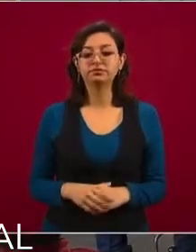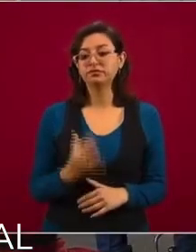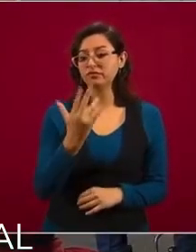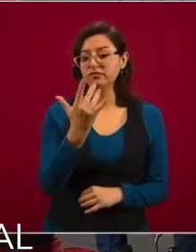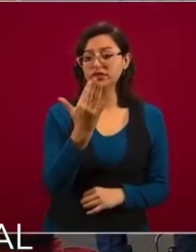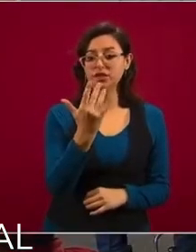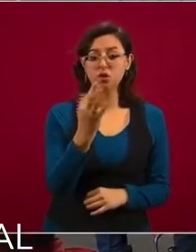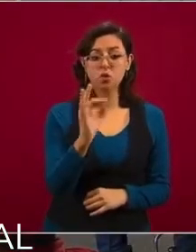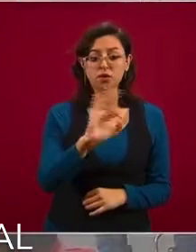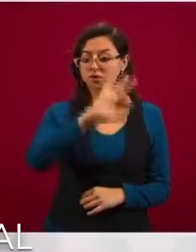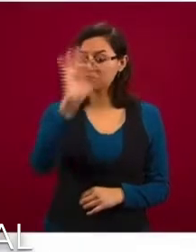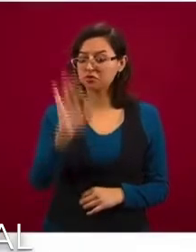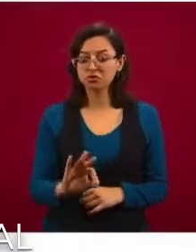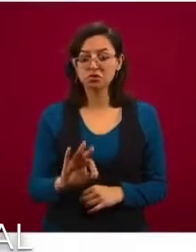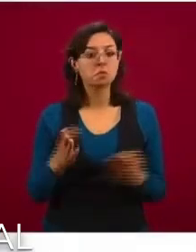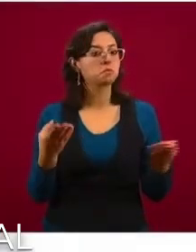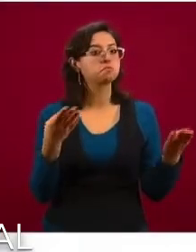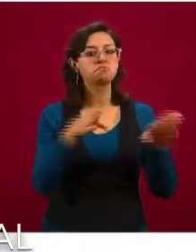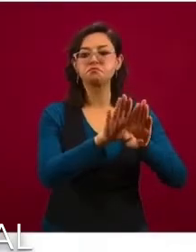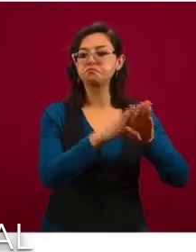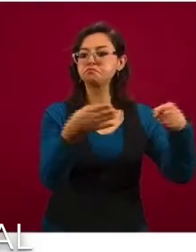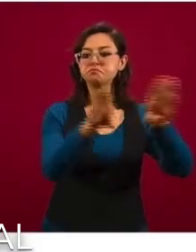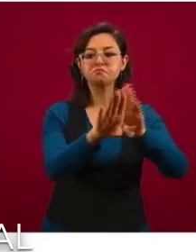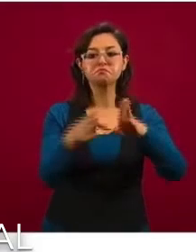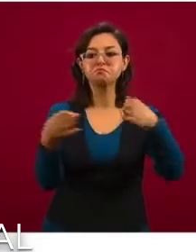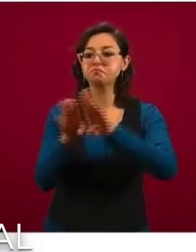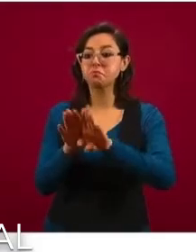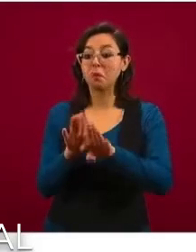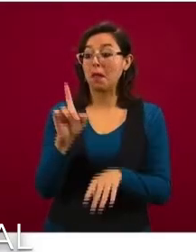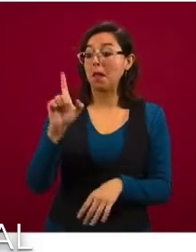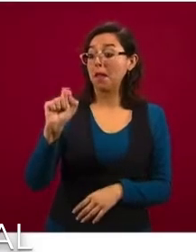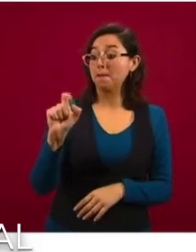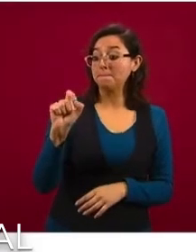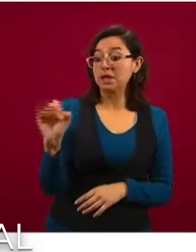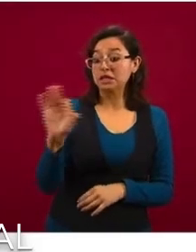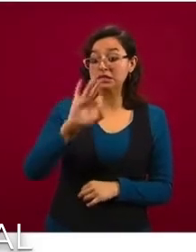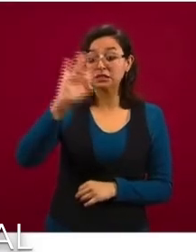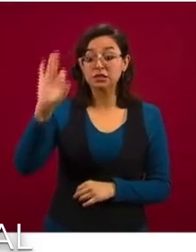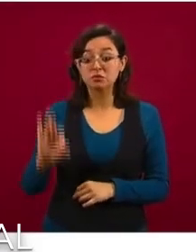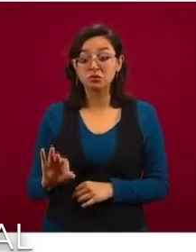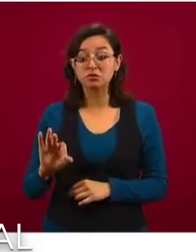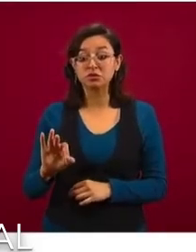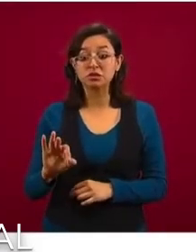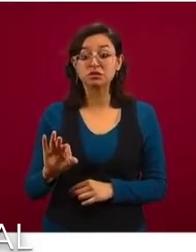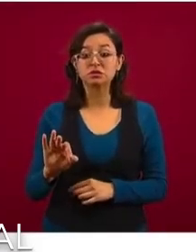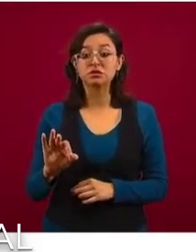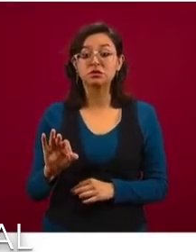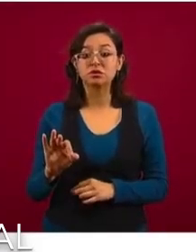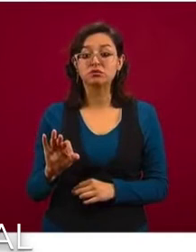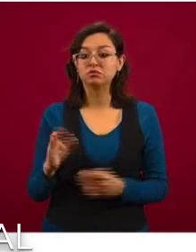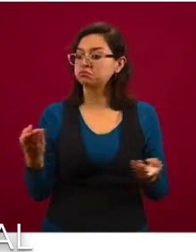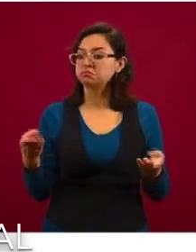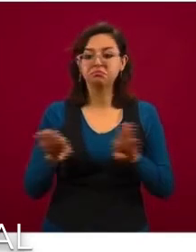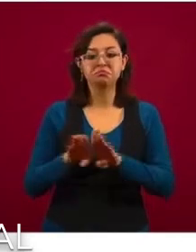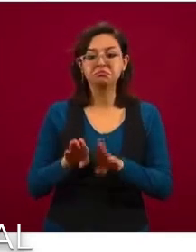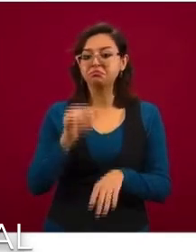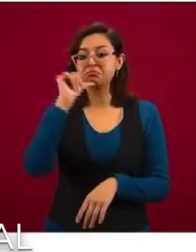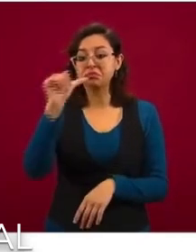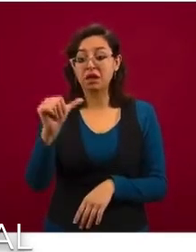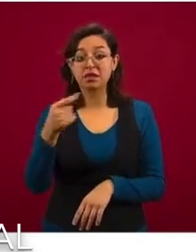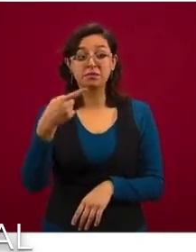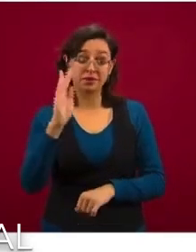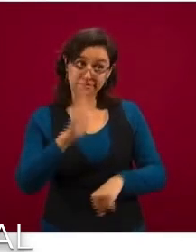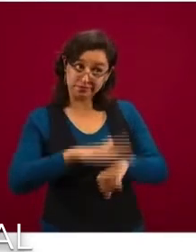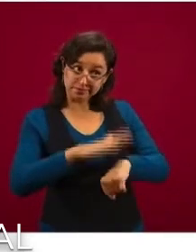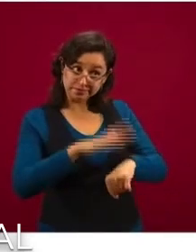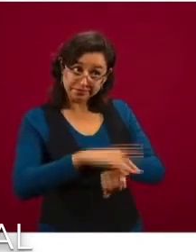cerrados, hay un 20 por ciento que se ha venido cada vez más disminuyendo, que no estaban cerrados, pero cuando se les